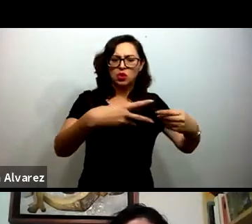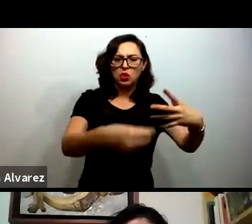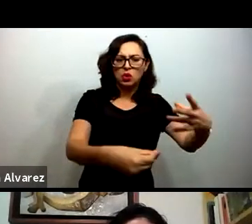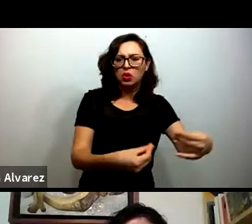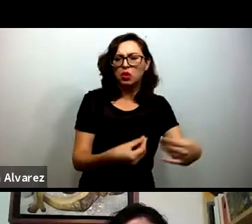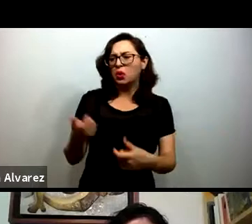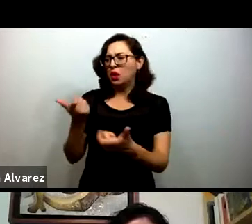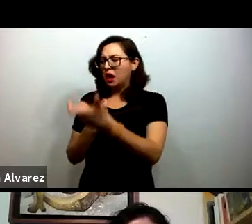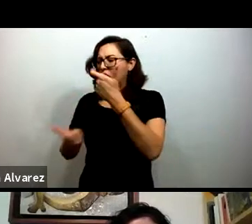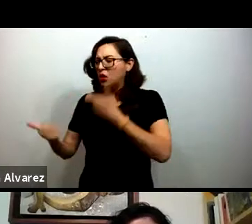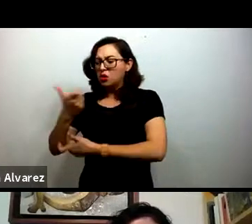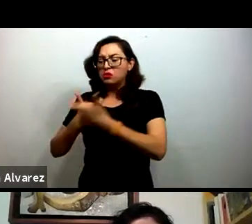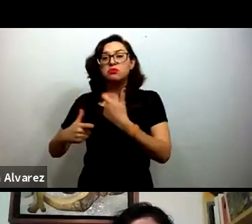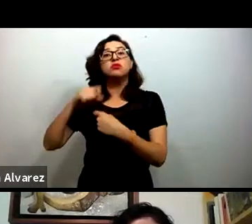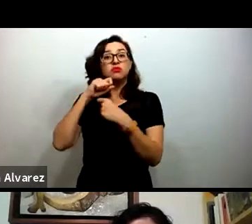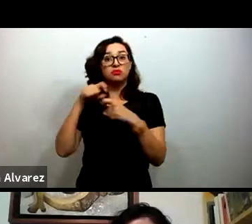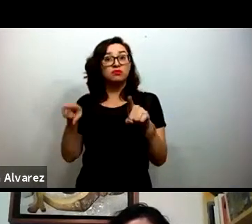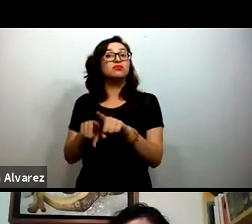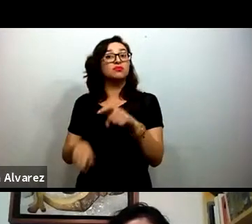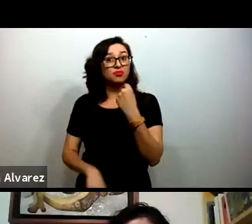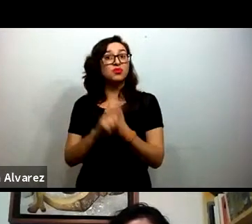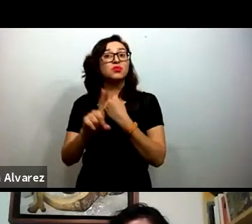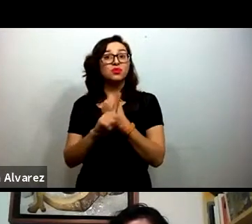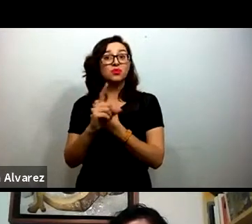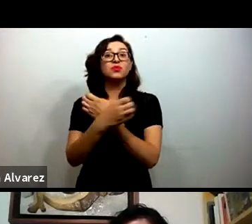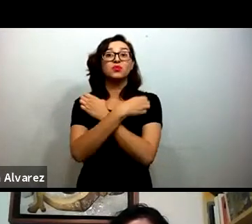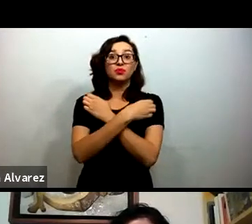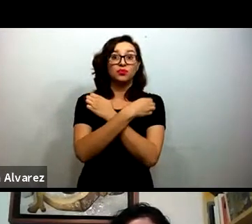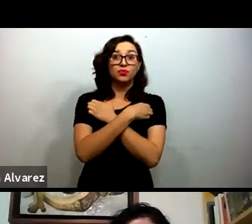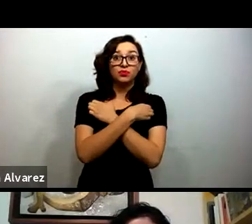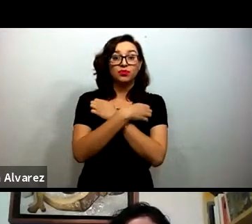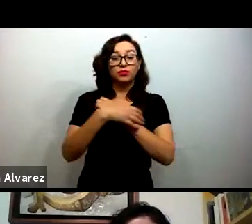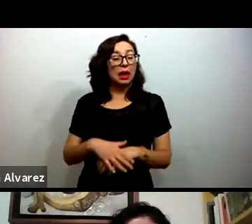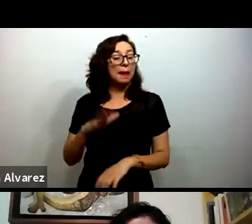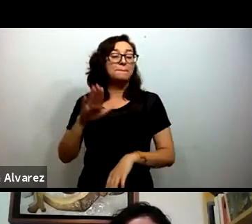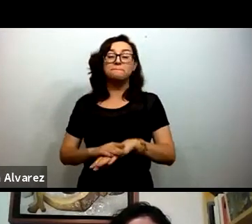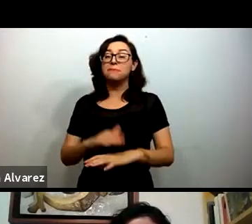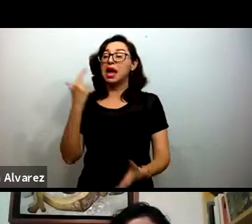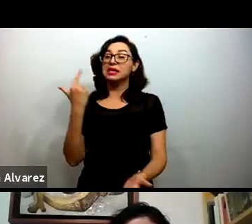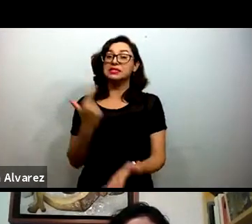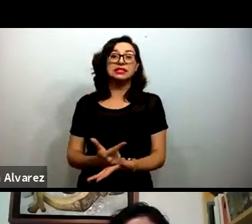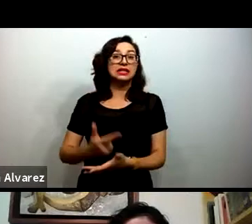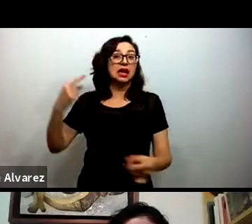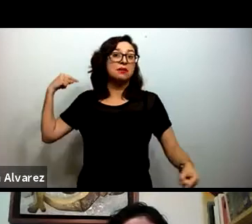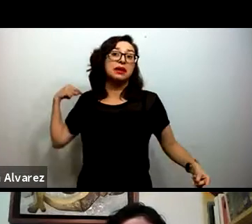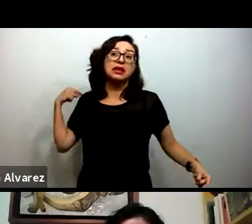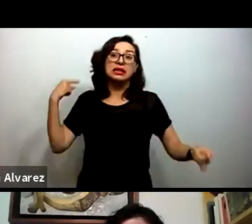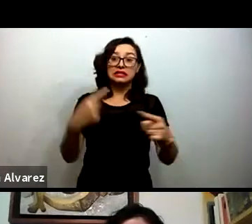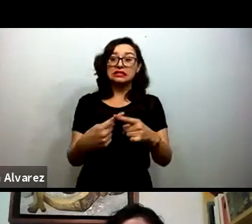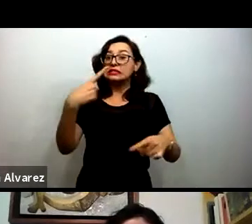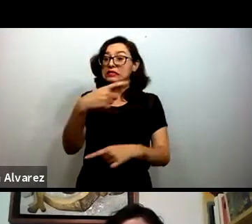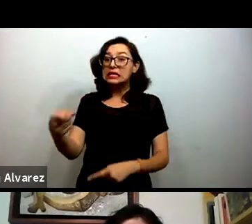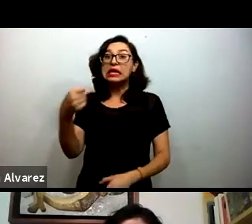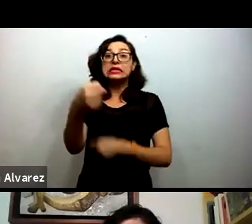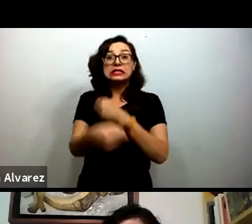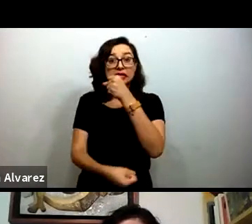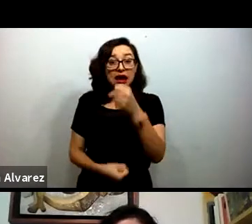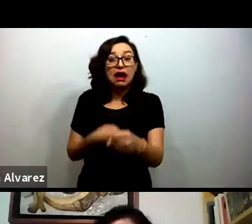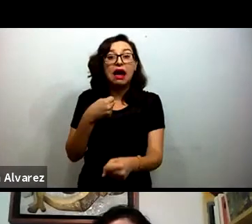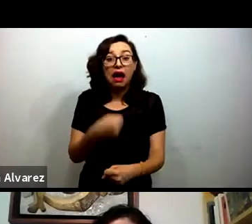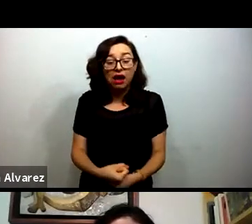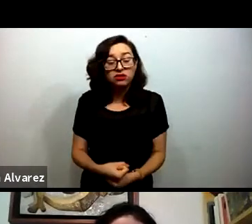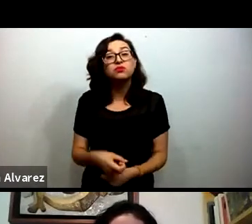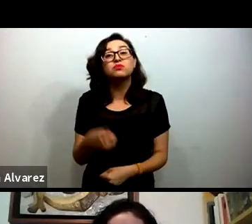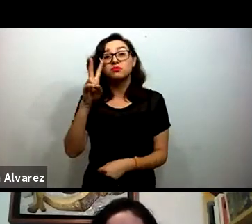educativa. Y probablemente sea la crisis educativa más grave de los últimos 100 años y que va a tener sin dudas